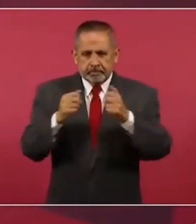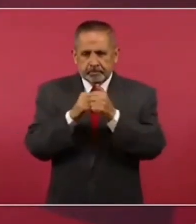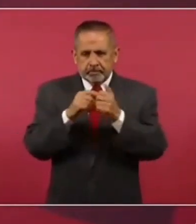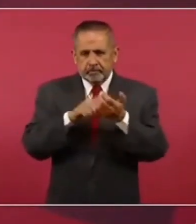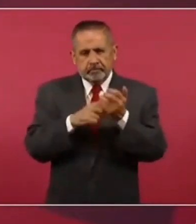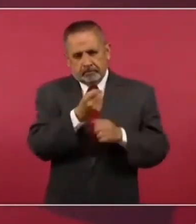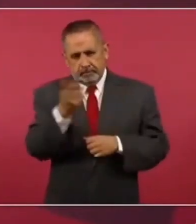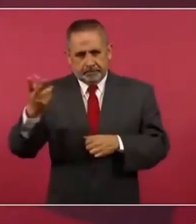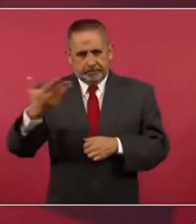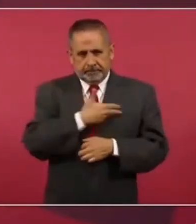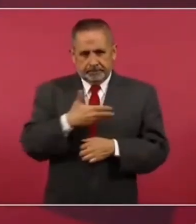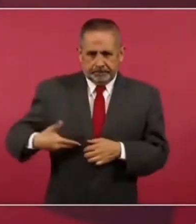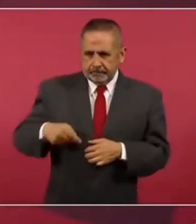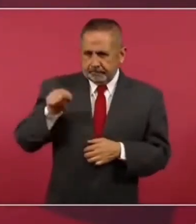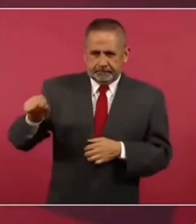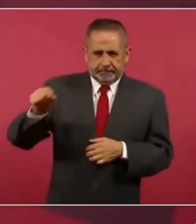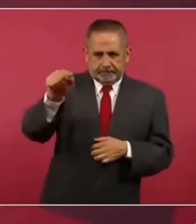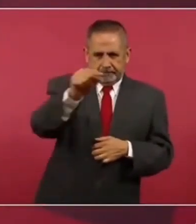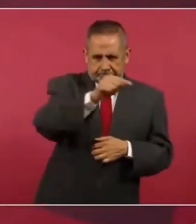algunos presidentes